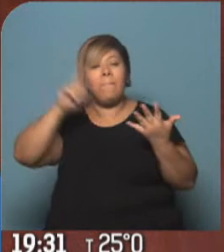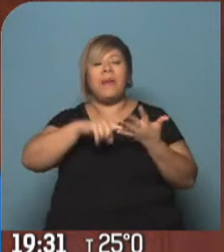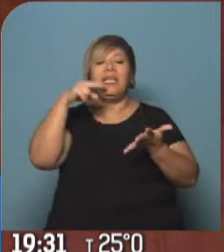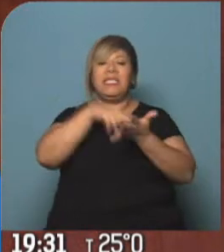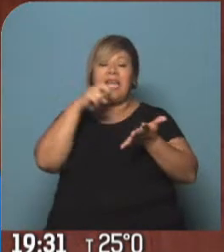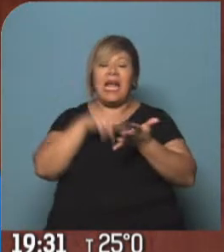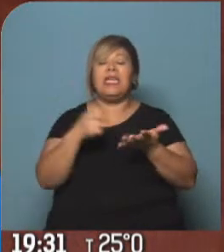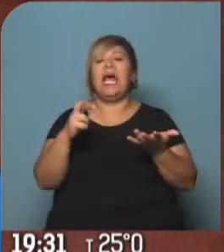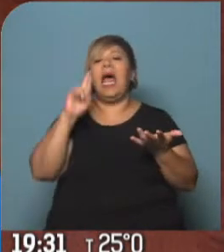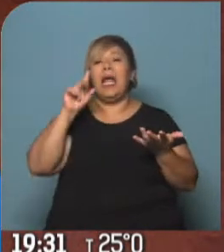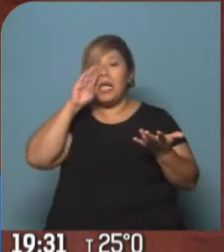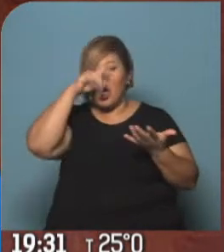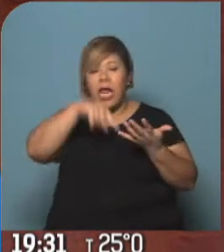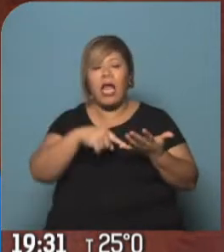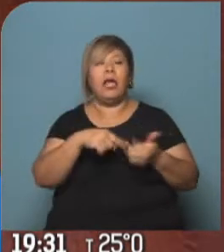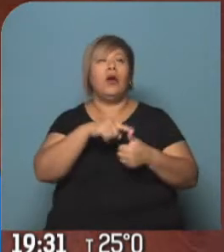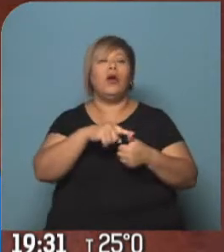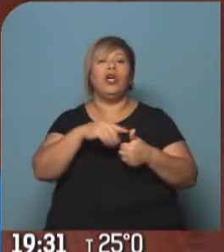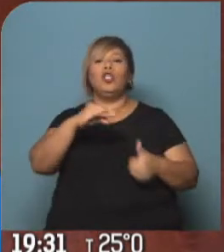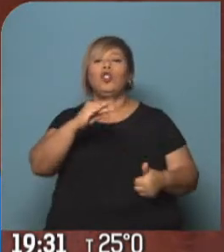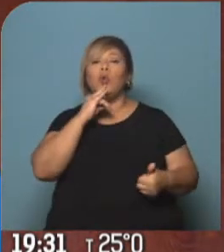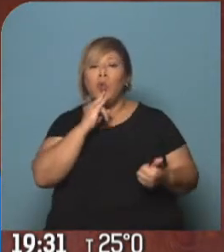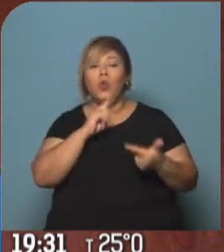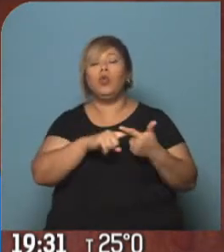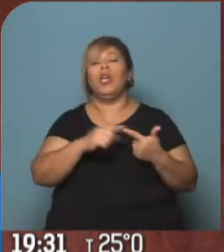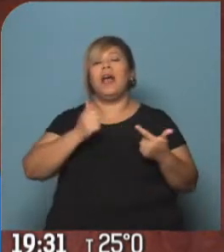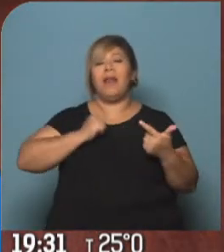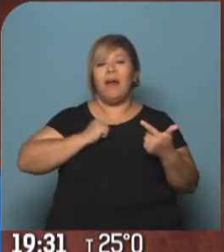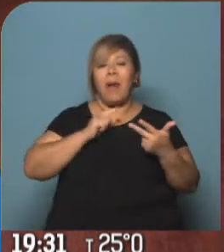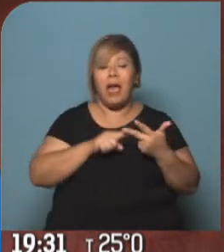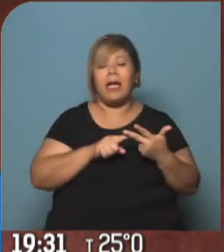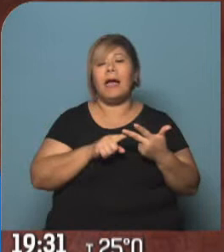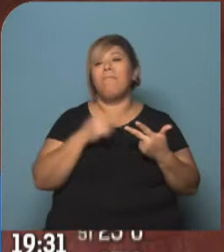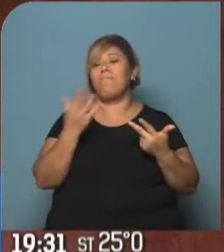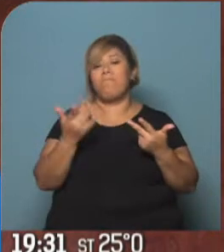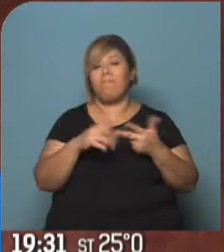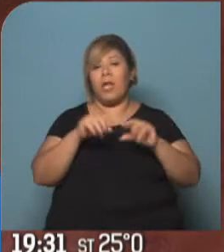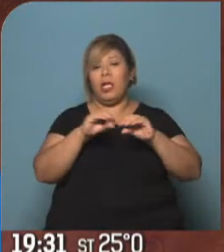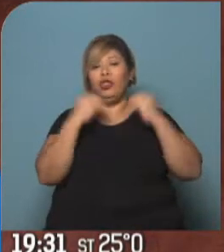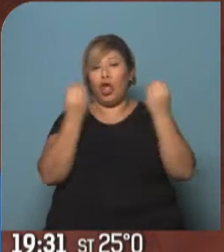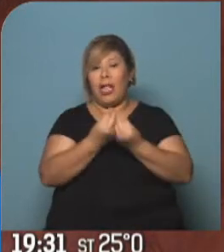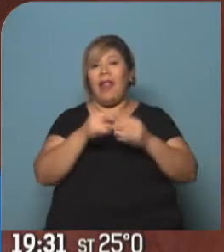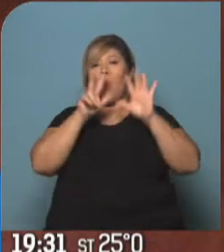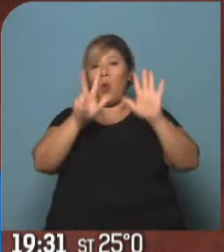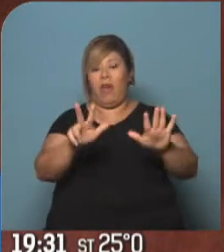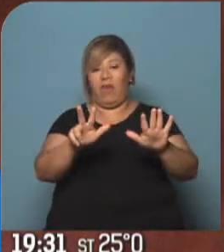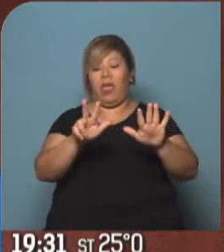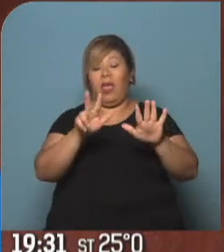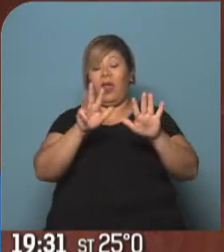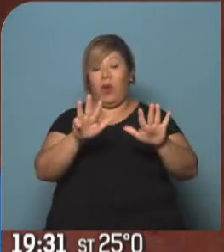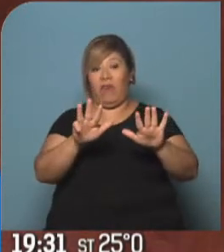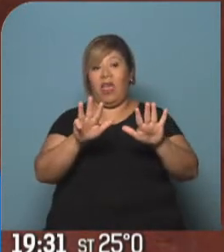Río Negro, Chubut, Catamarca. Y bueno, estas provincias también han